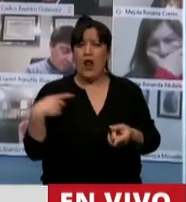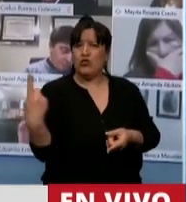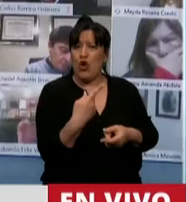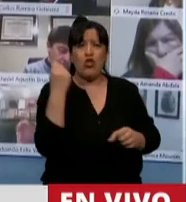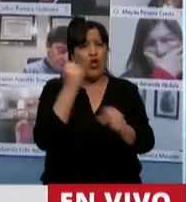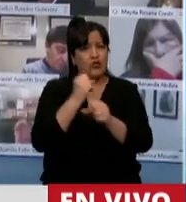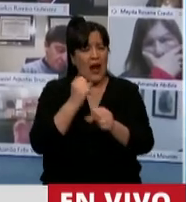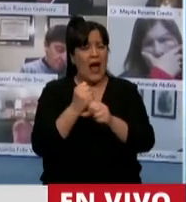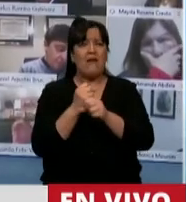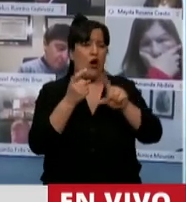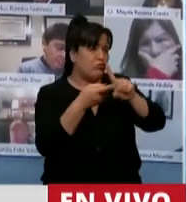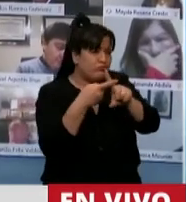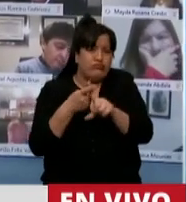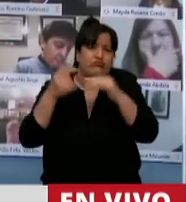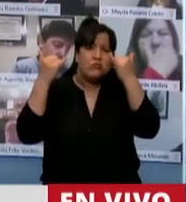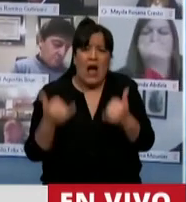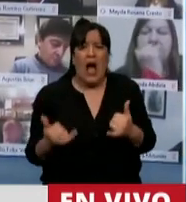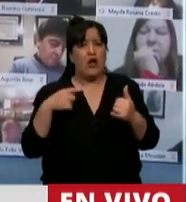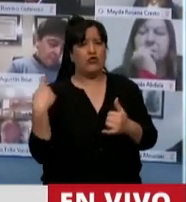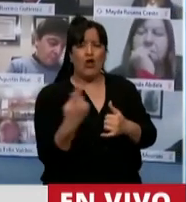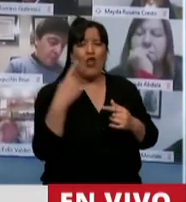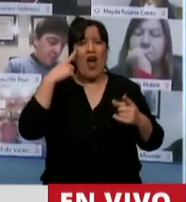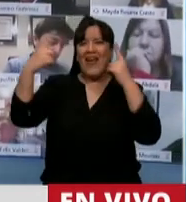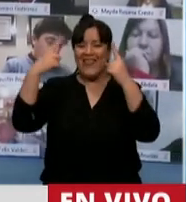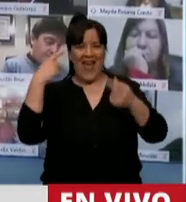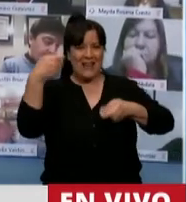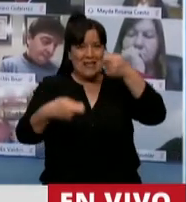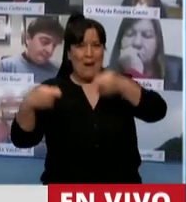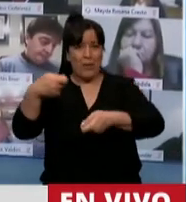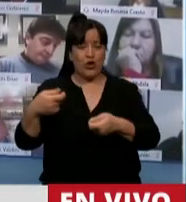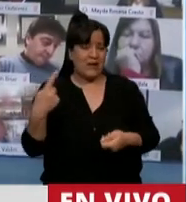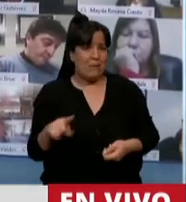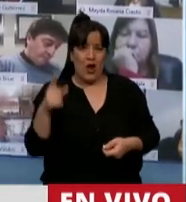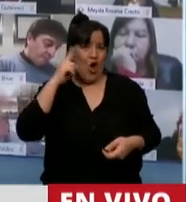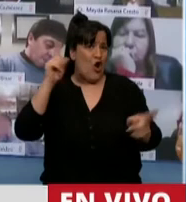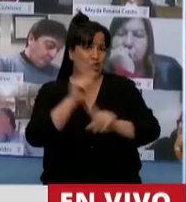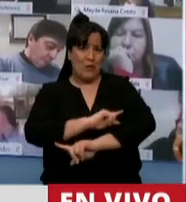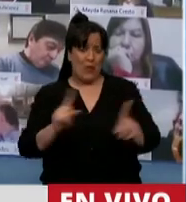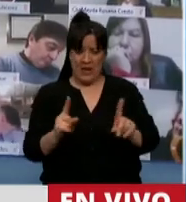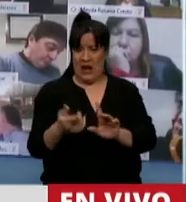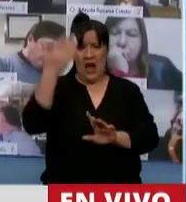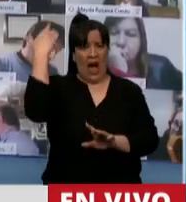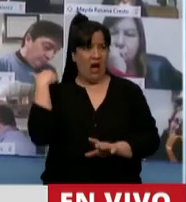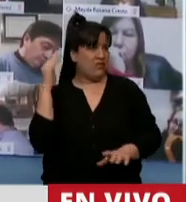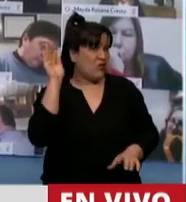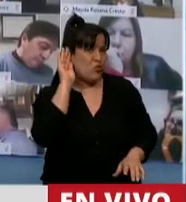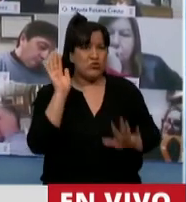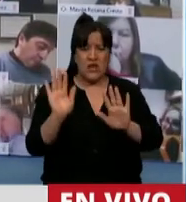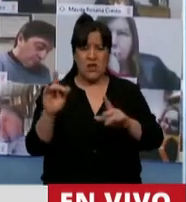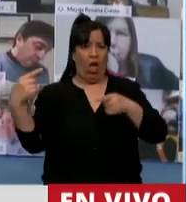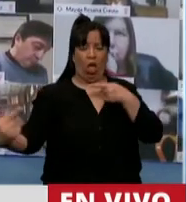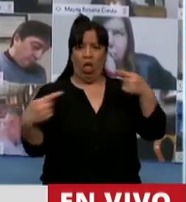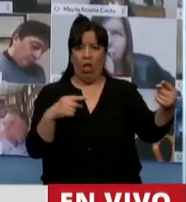con articulación, con suma de ideas y no podemos creer lo que estuvimos escuchando el ataque